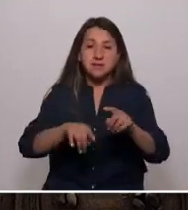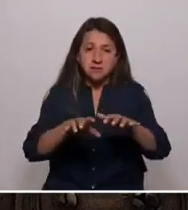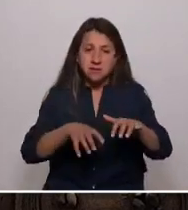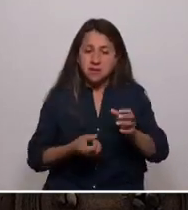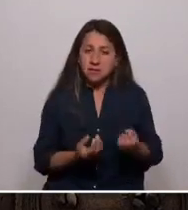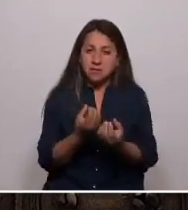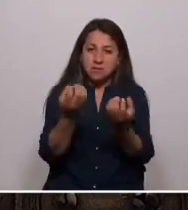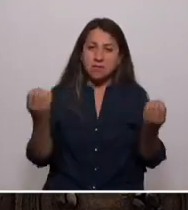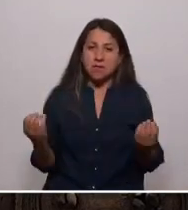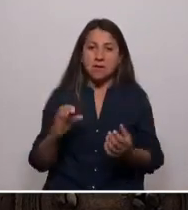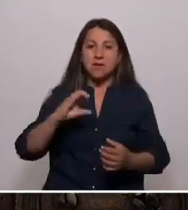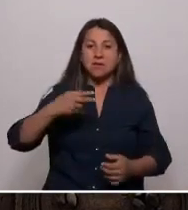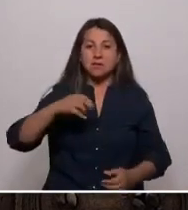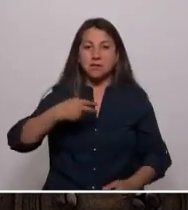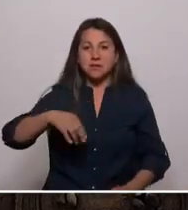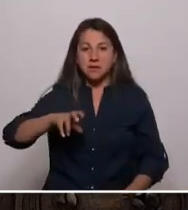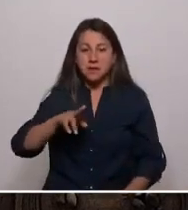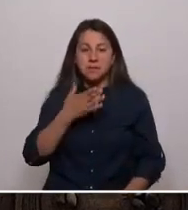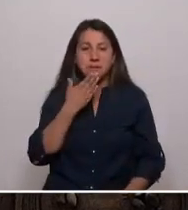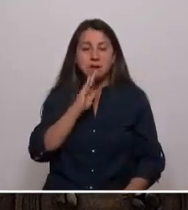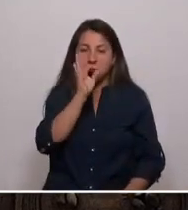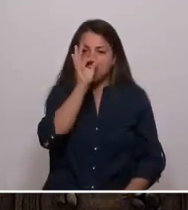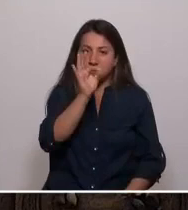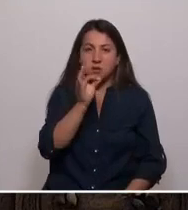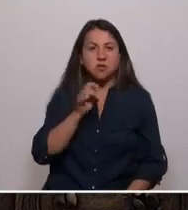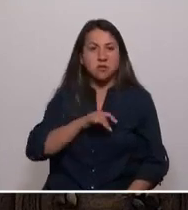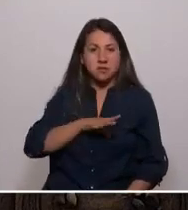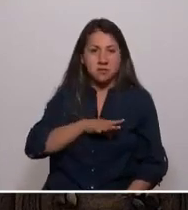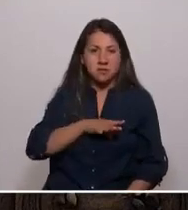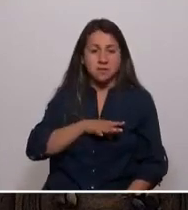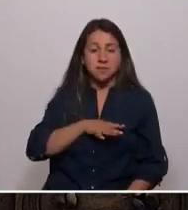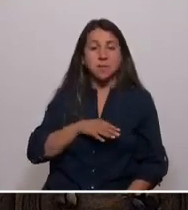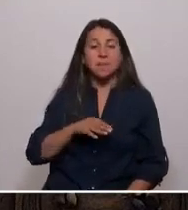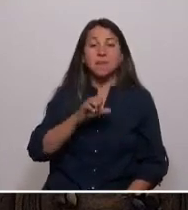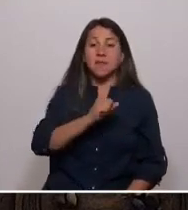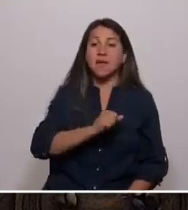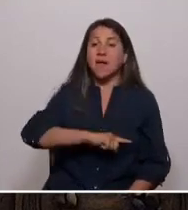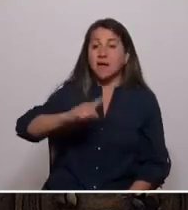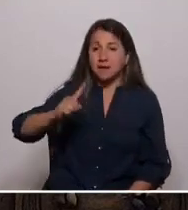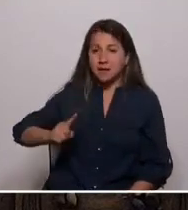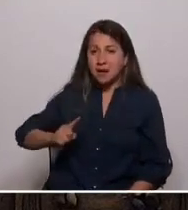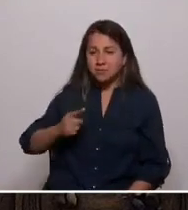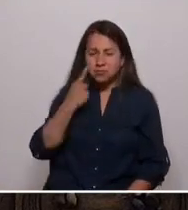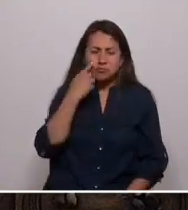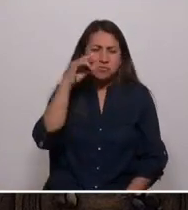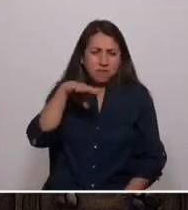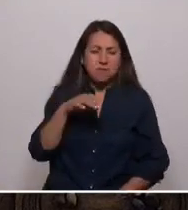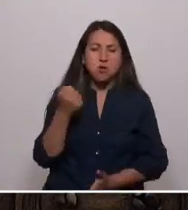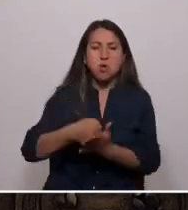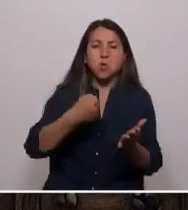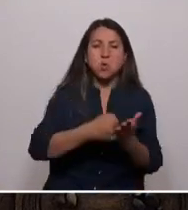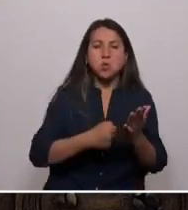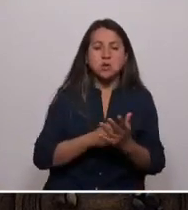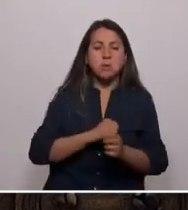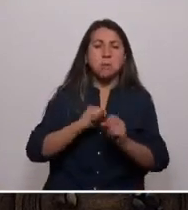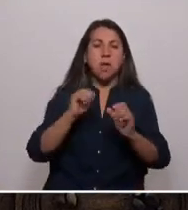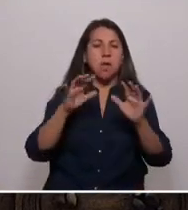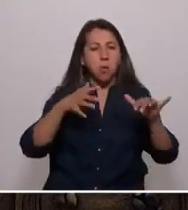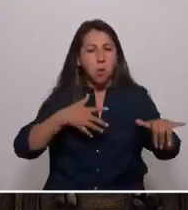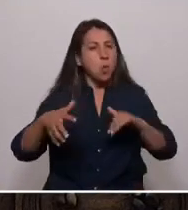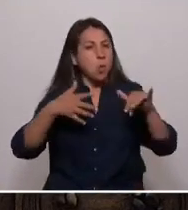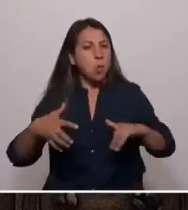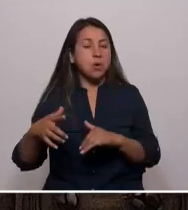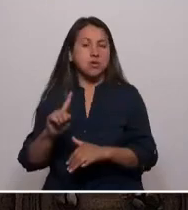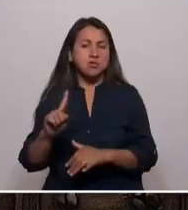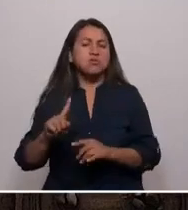Chañar y el mejor pisco de Chile. En Atacama sabemos de luchas, no sólo del estallido social. Hemos